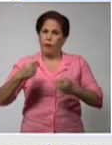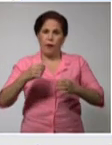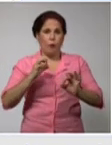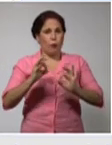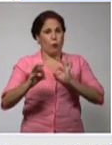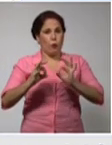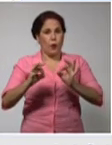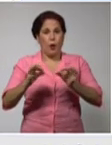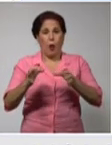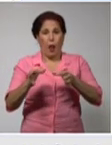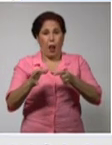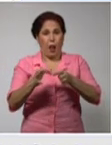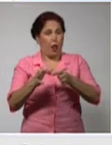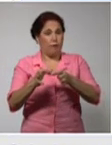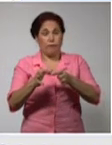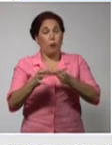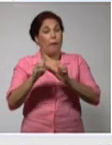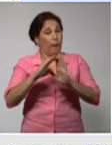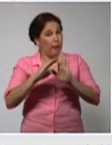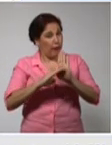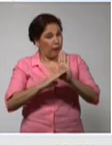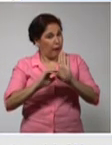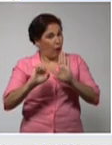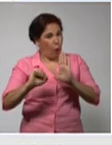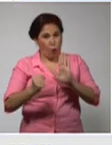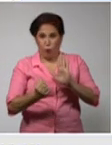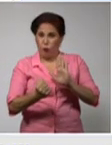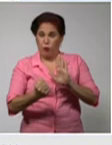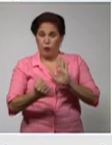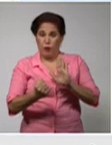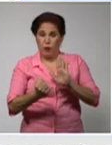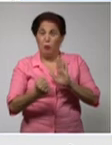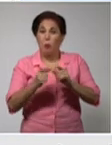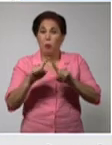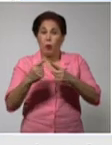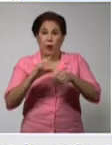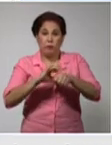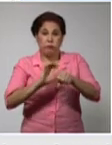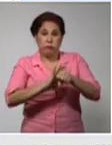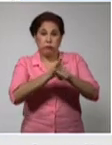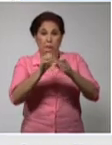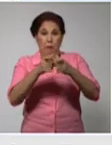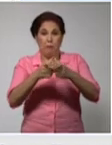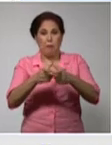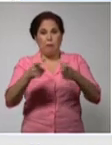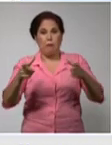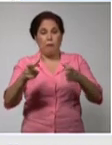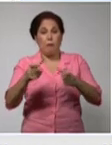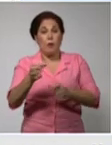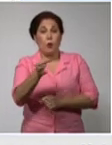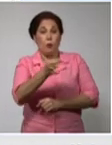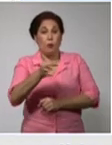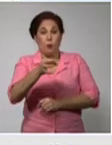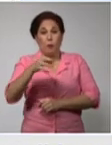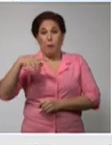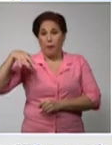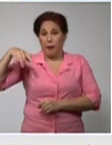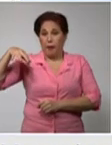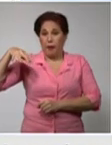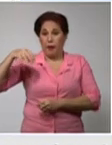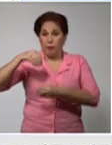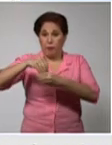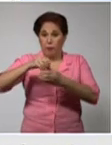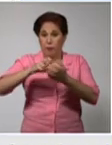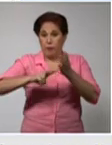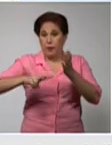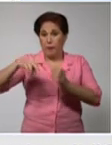disminuir ninguna de las medidas de restricción, todavía muy elevado, y el municipio Pinar de Río, que se